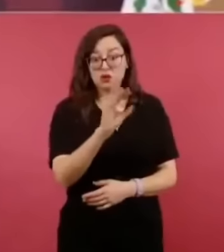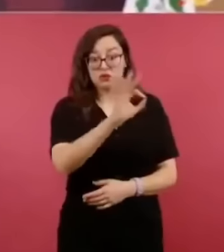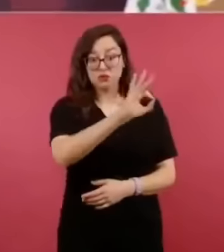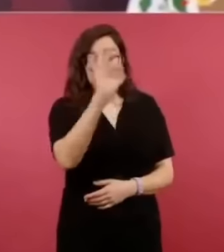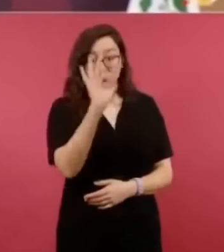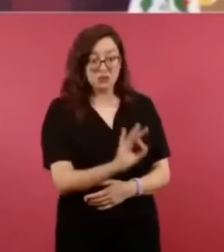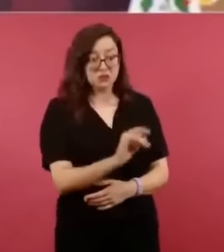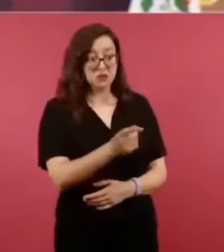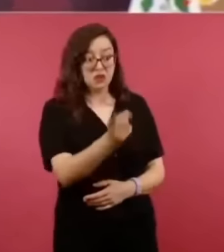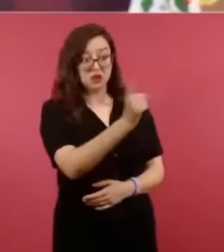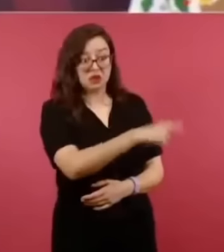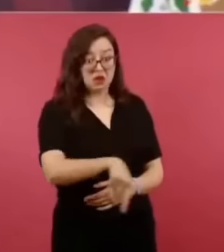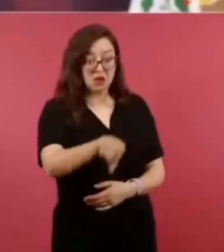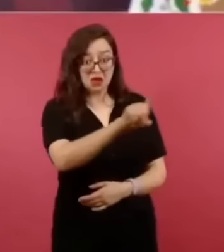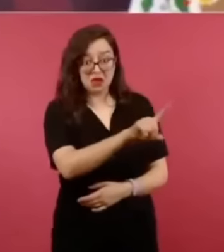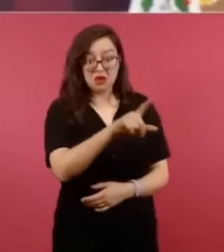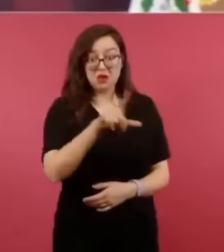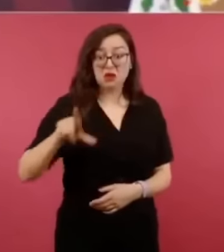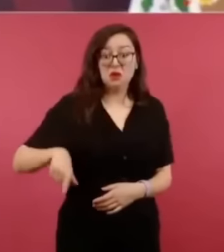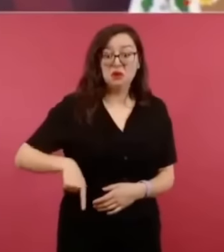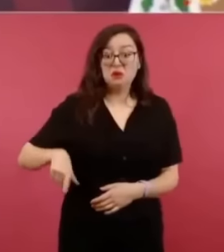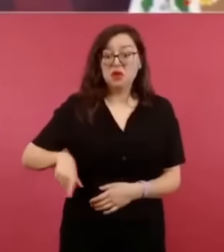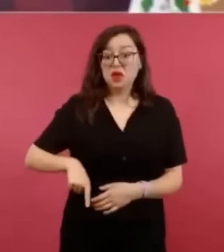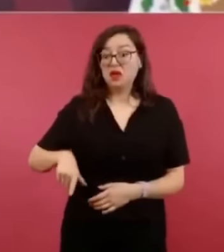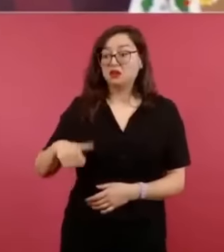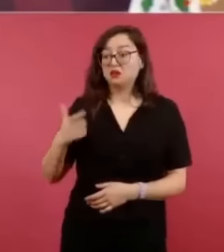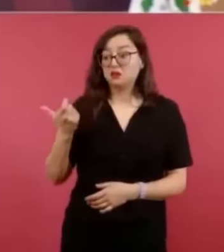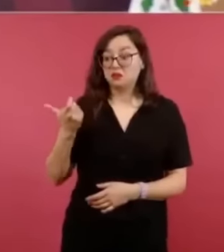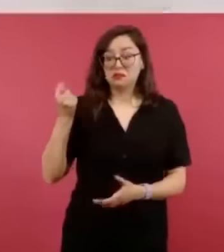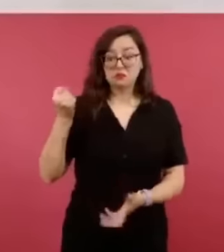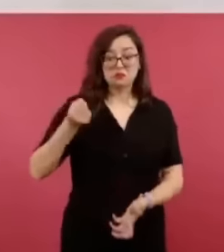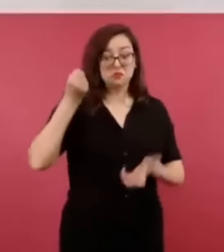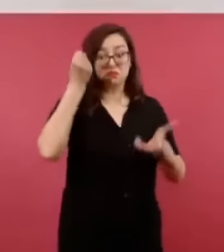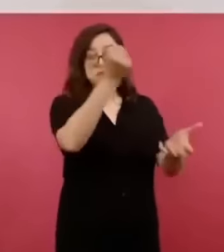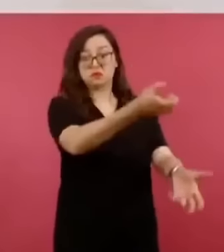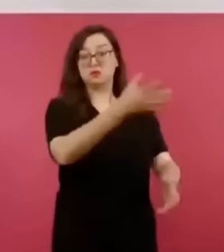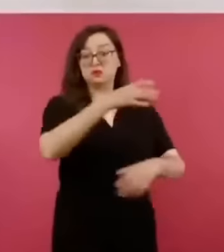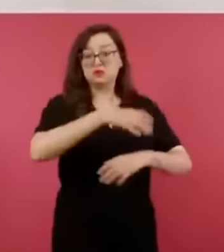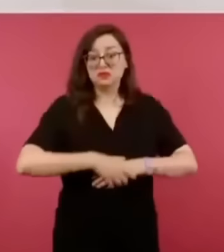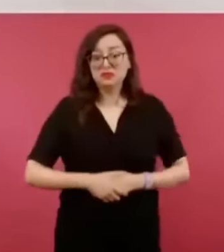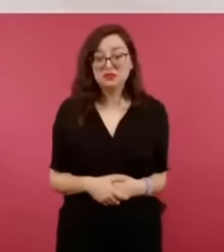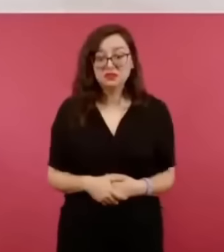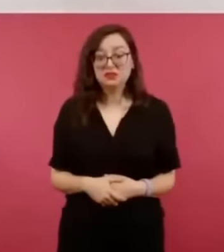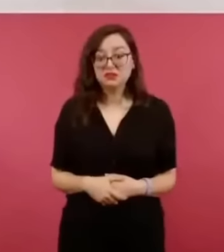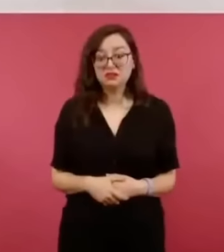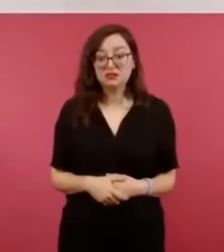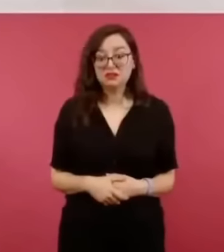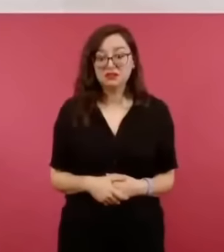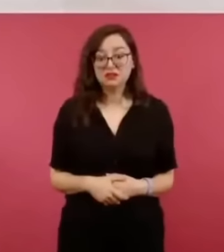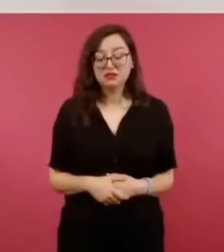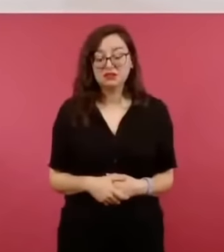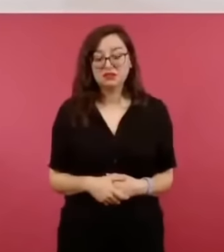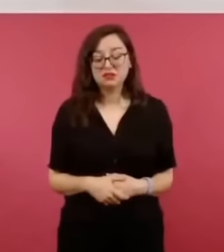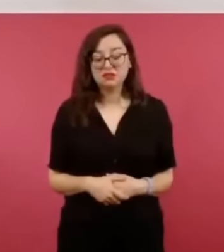qué dinero del pueblo de